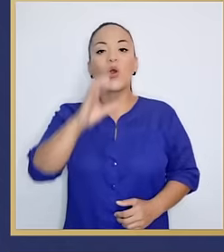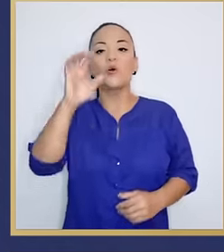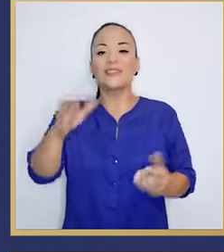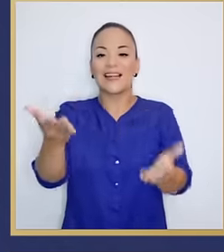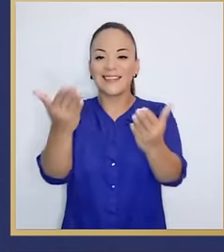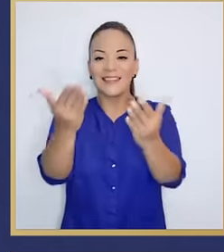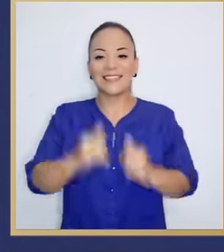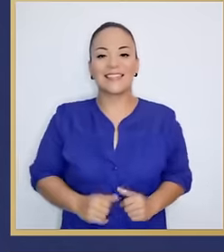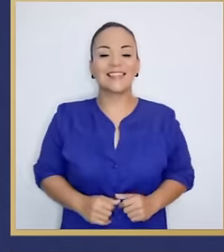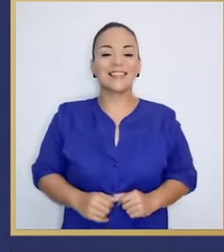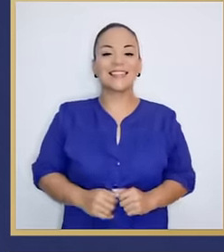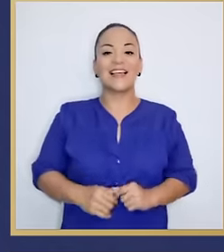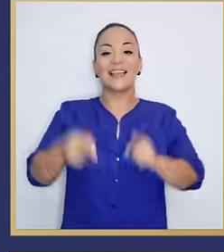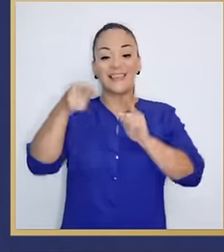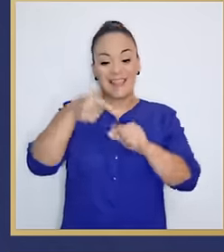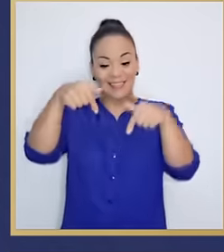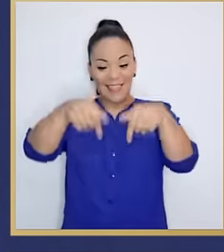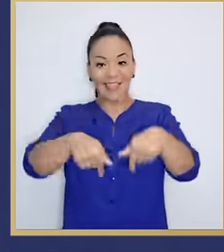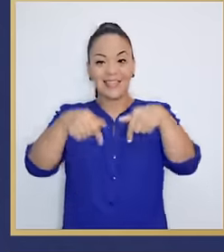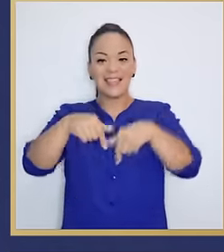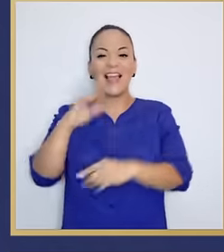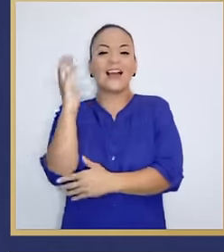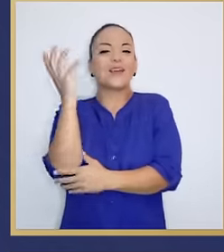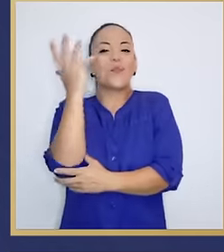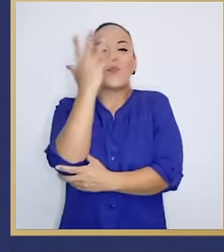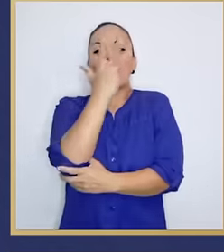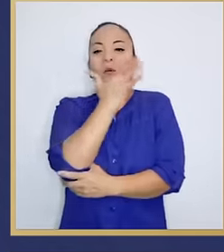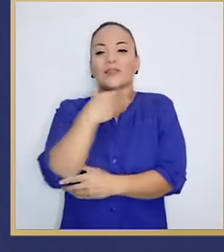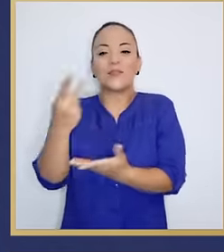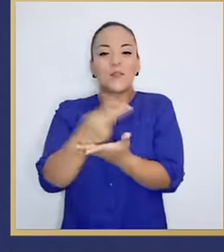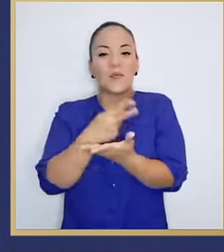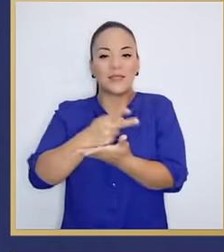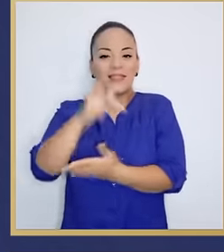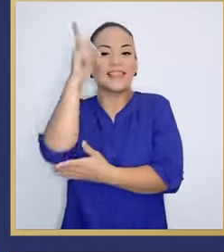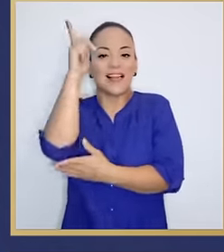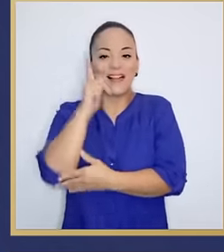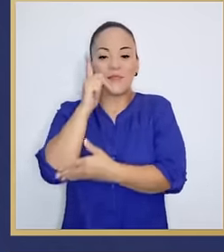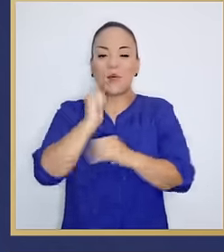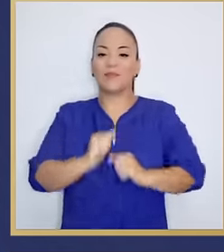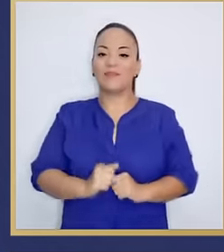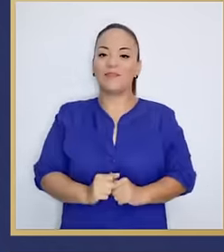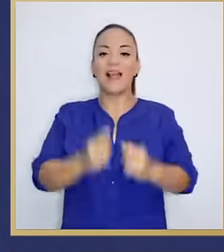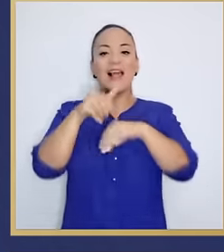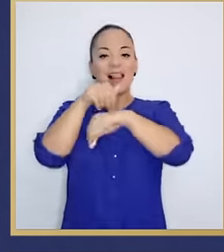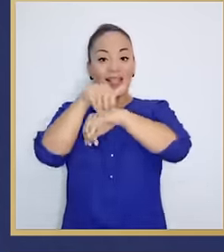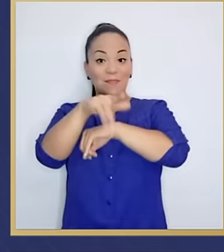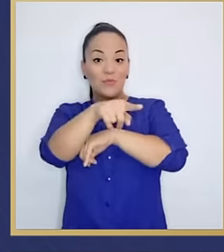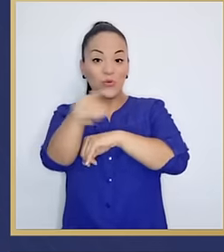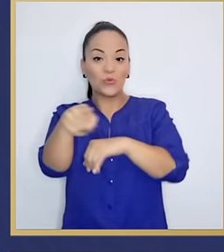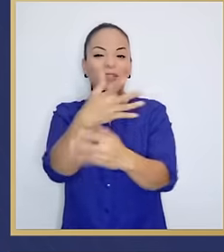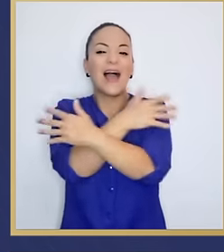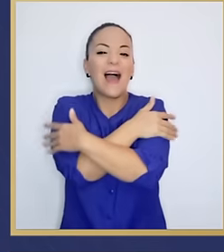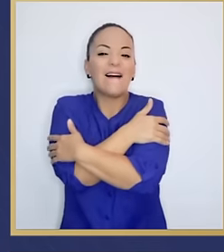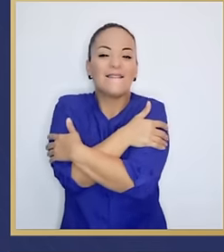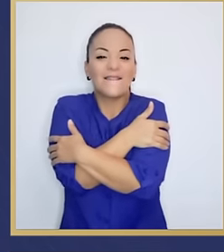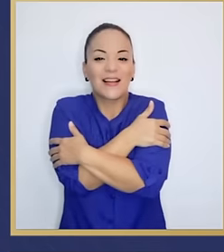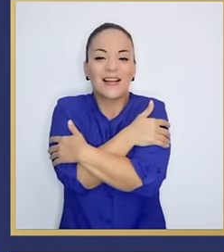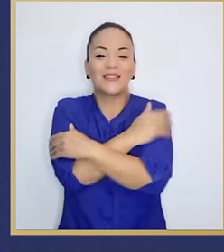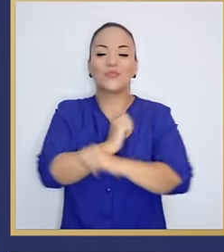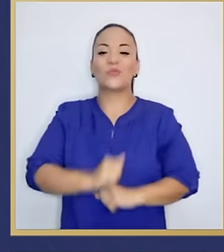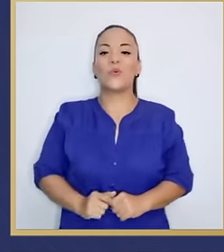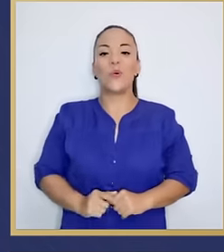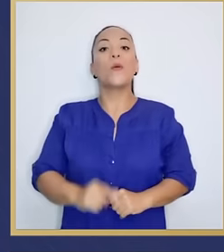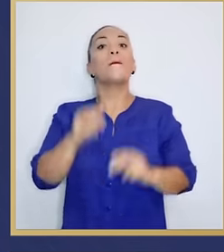Compatriotas, desde la hermosísima Tierra de Limón, les envío un abrazo y un